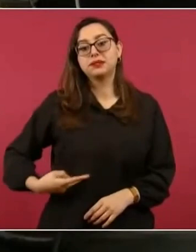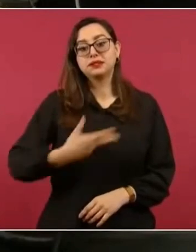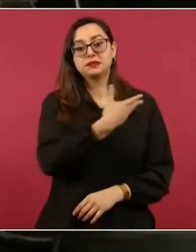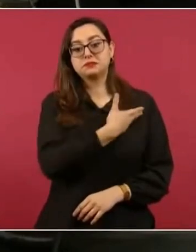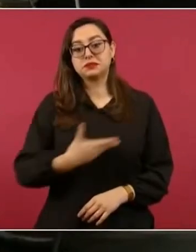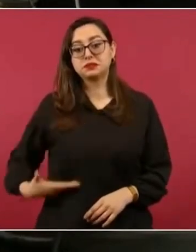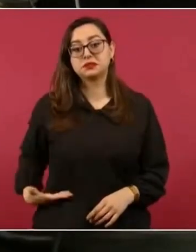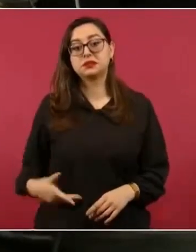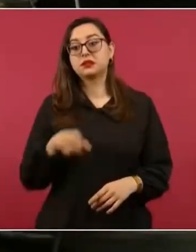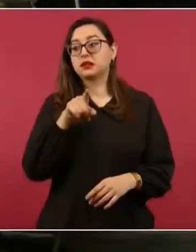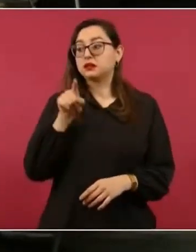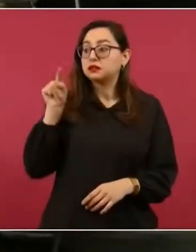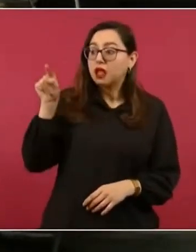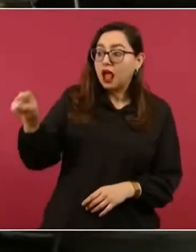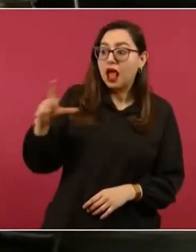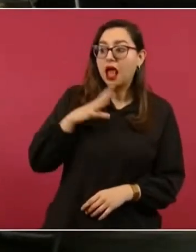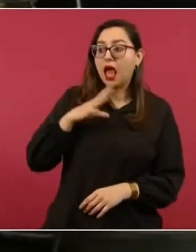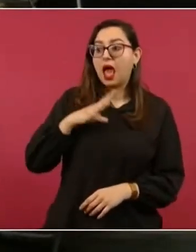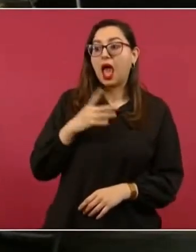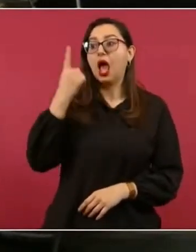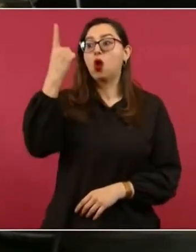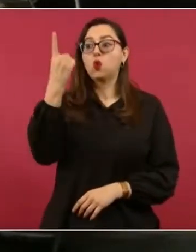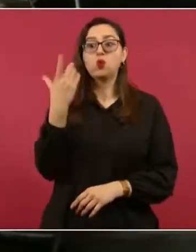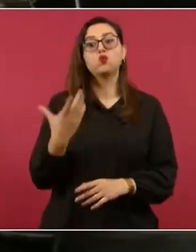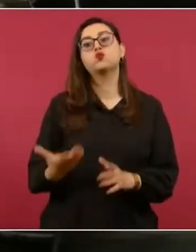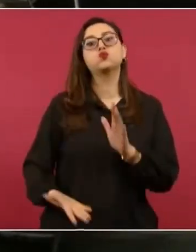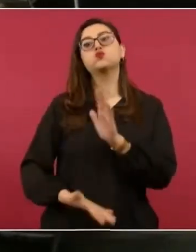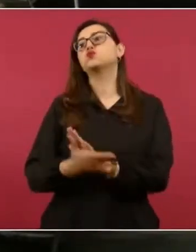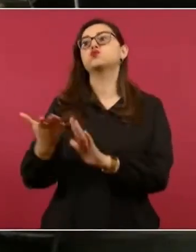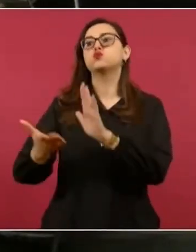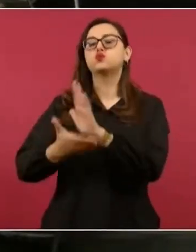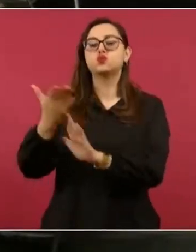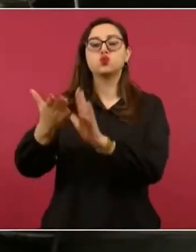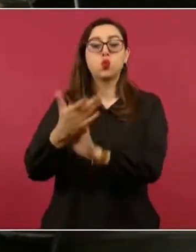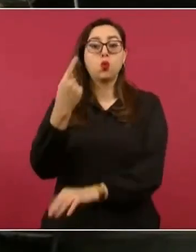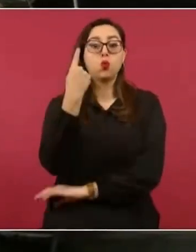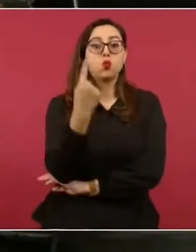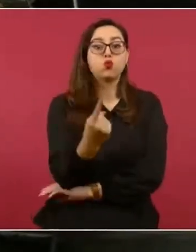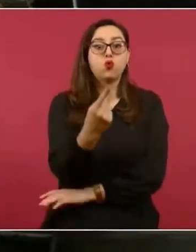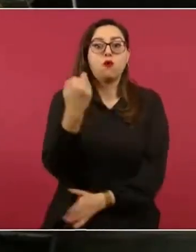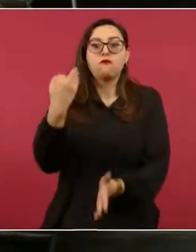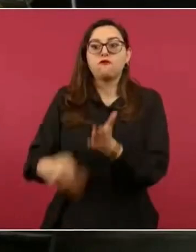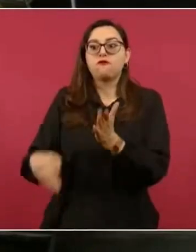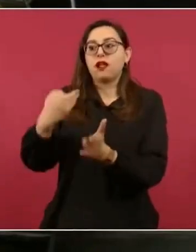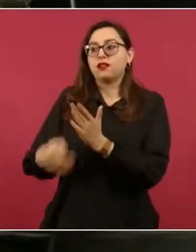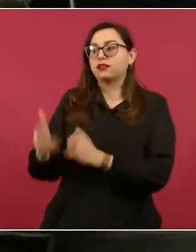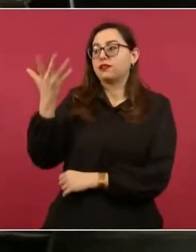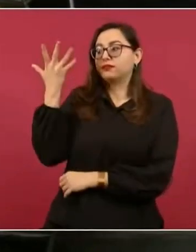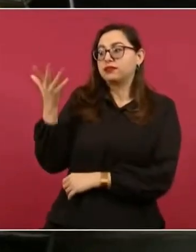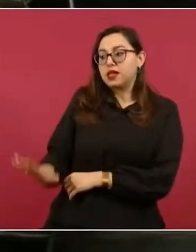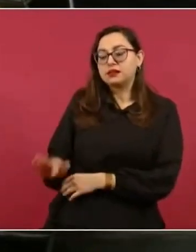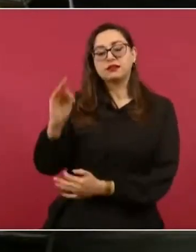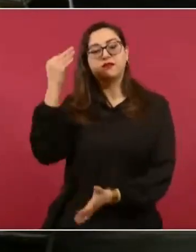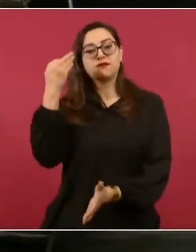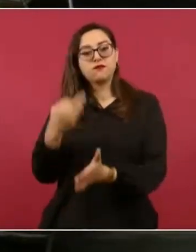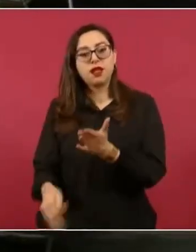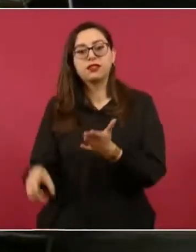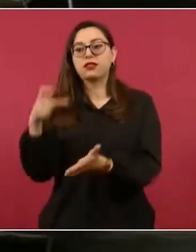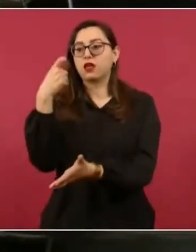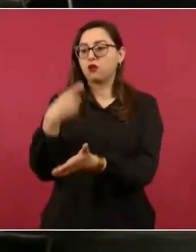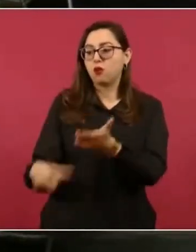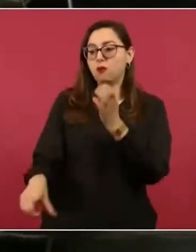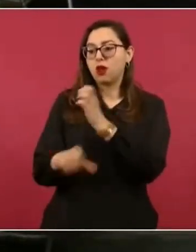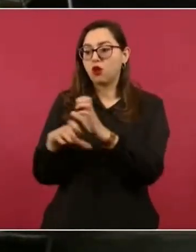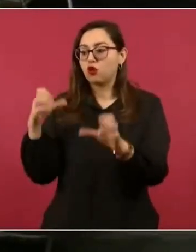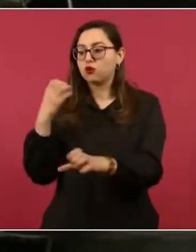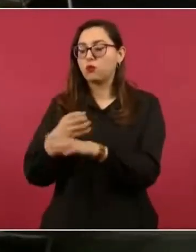listo o construido un almacén de 11 que están planificados, que falta la adquisición de los equipos, probarlos, por ejemplo, los